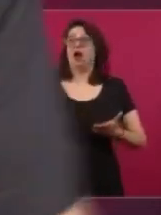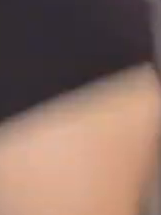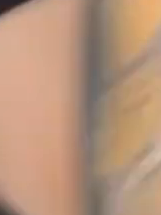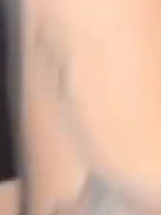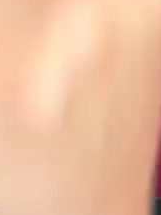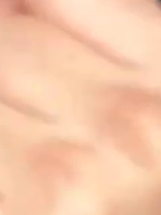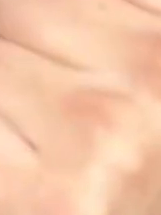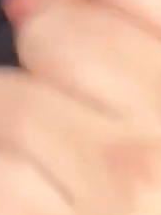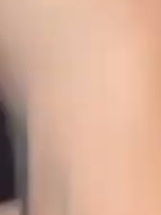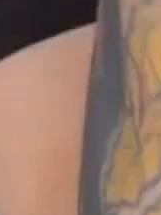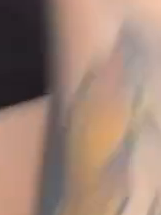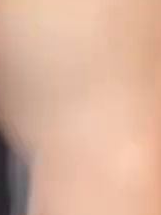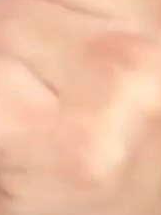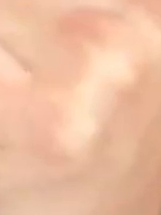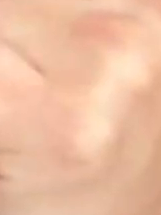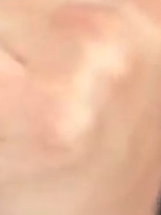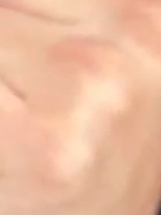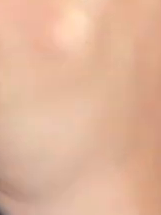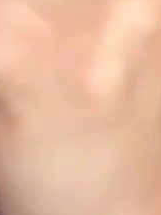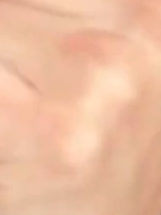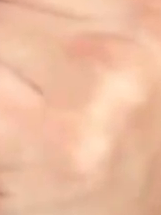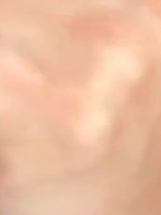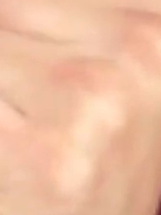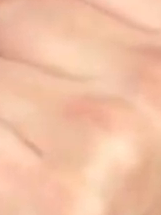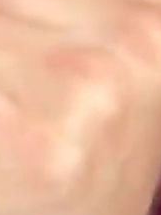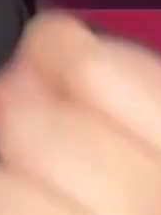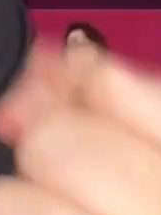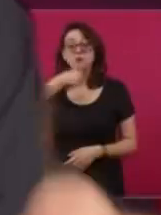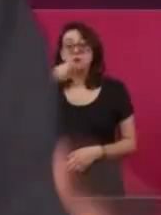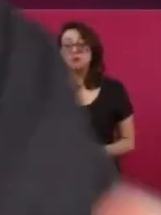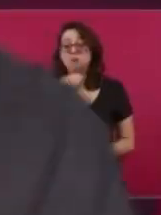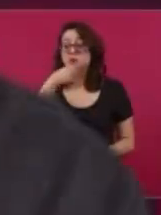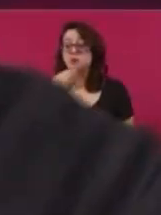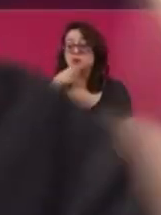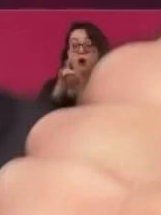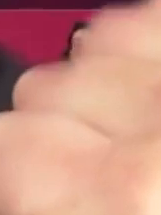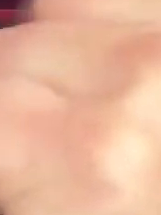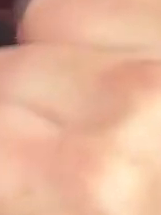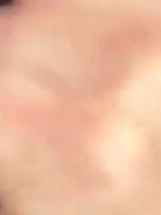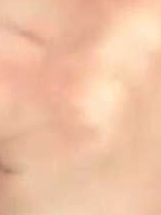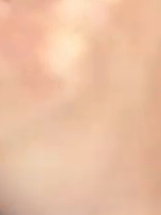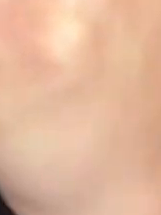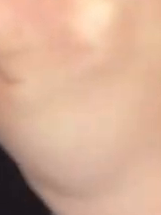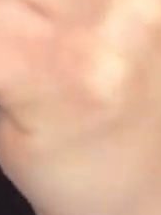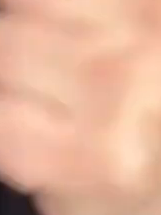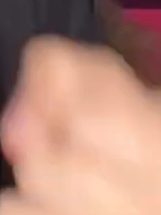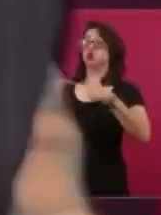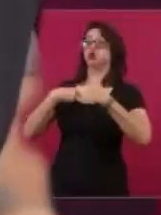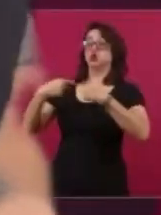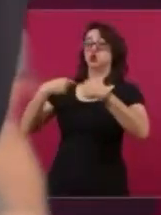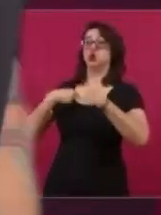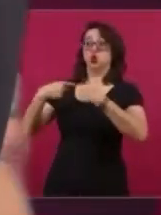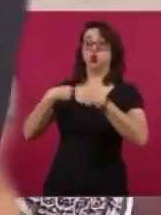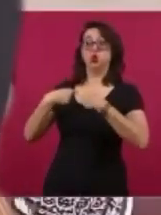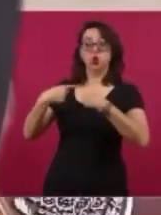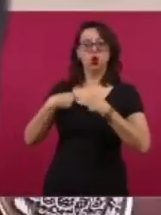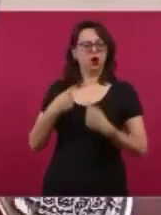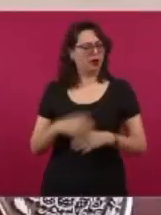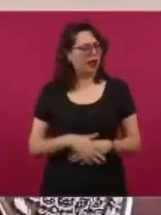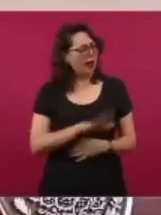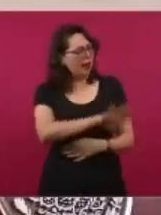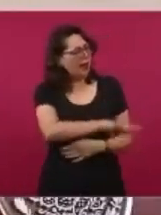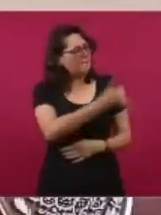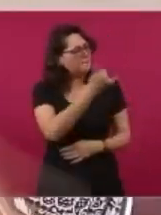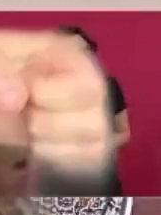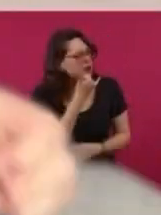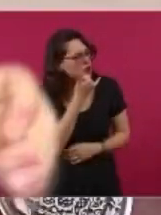Así es, así es, así es. Y somos también del norte y somos parte de la cuarta transformación de México. Comparte para que